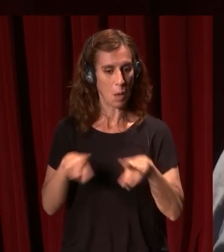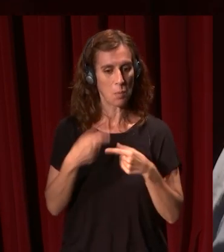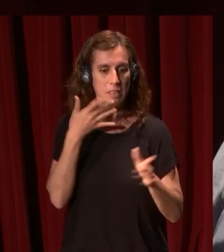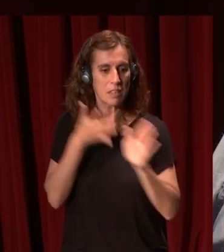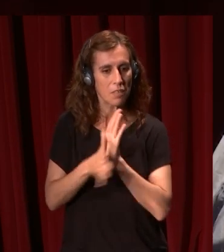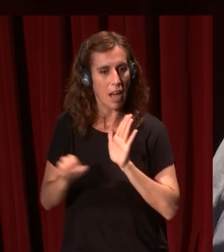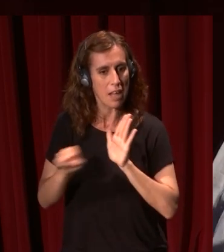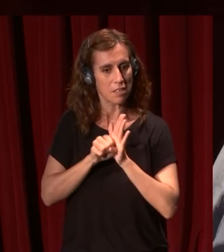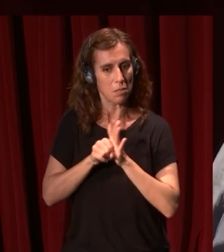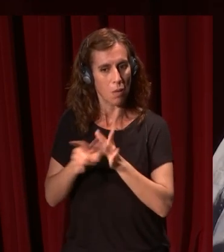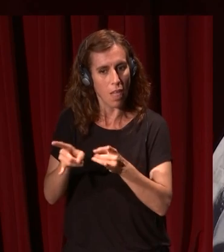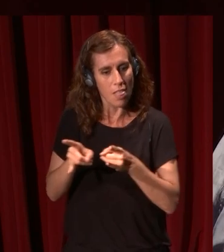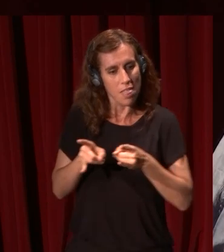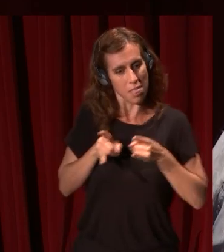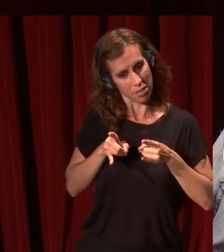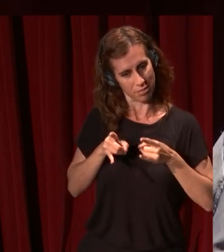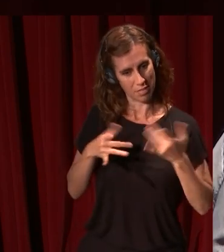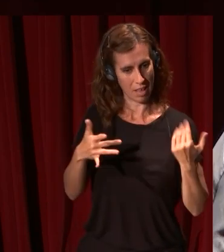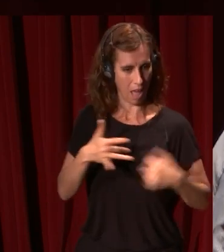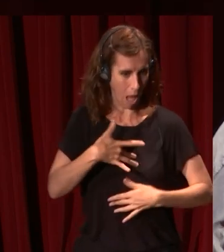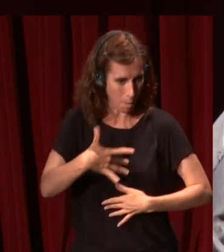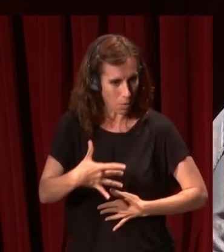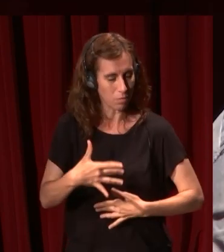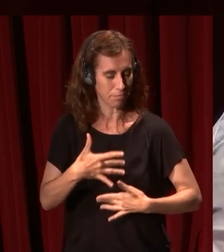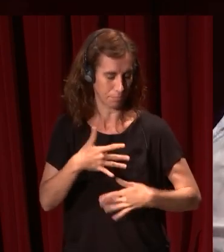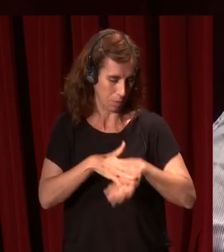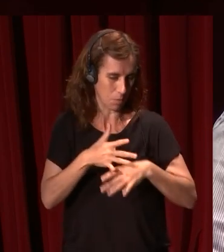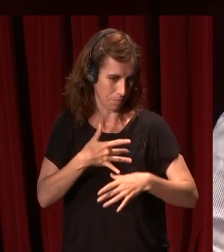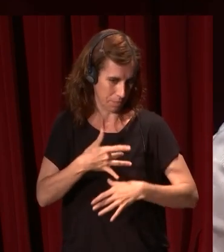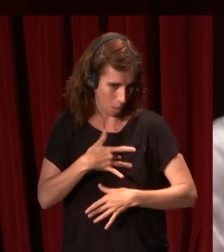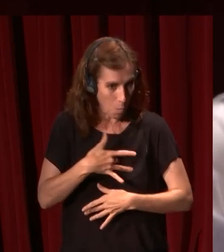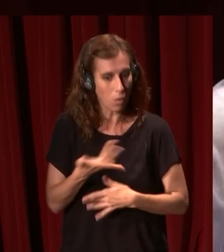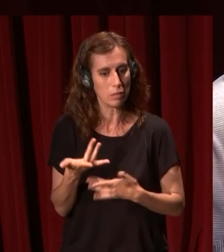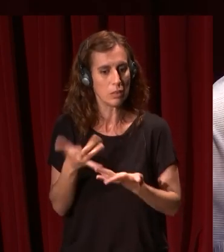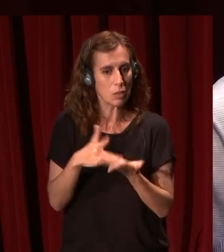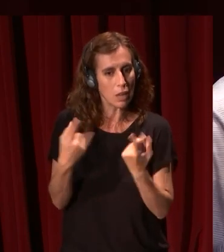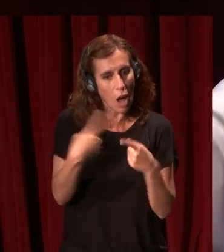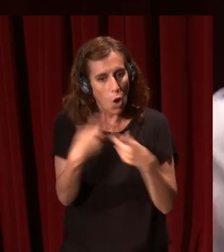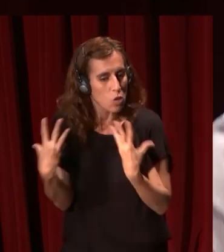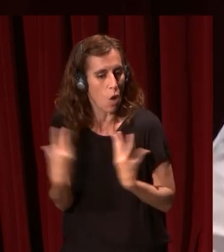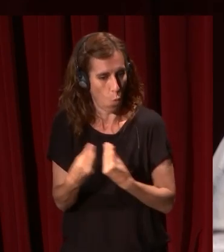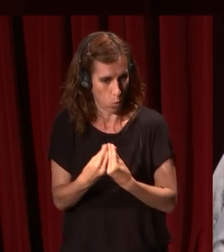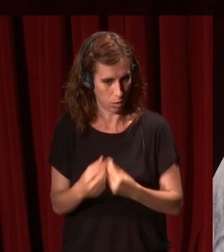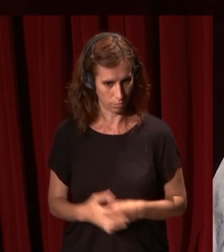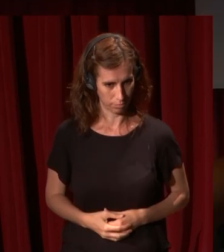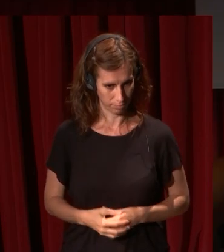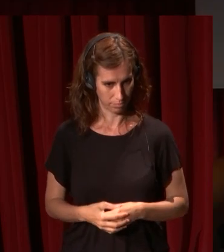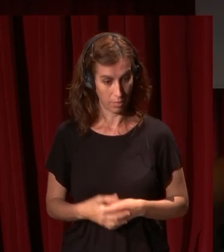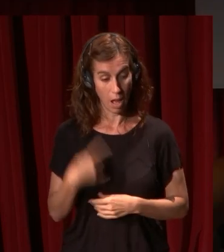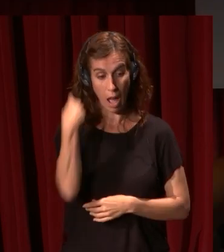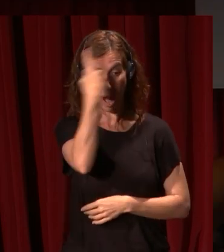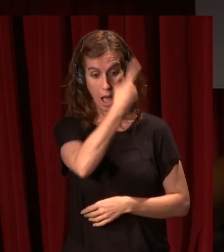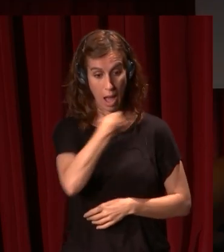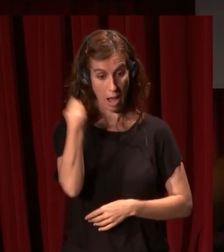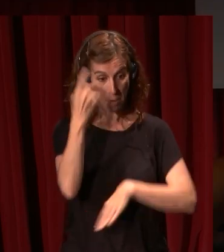seducción o de amor de armonía entre las partes y por lo tanto de un juntarse las cosas en la cabeza que veis a la izquierda es una